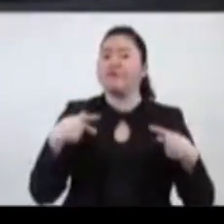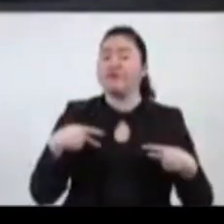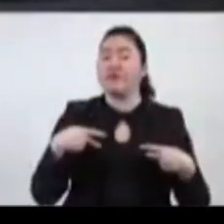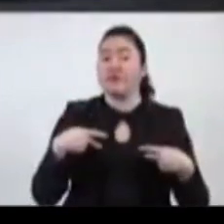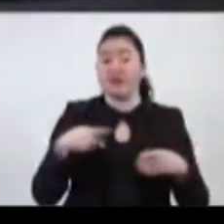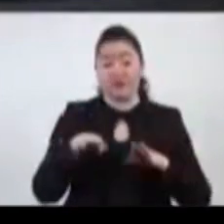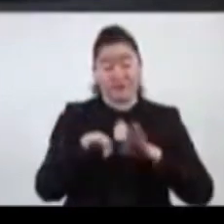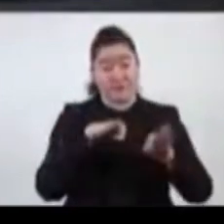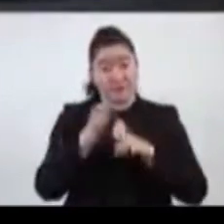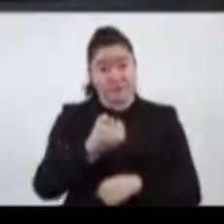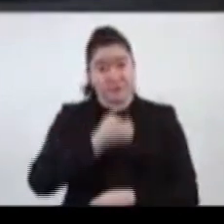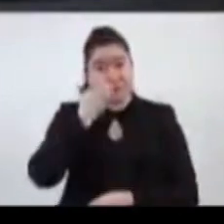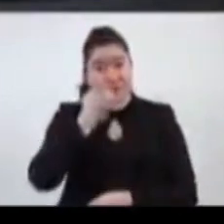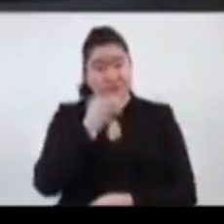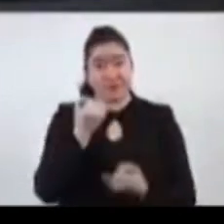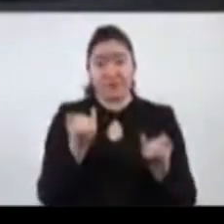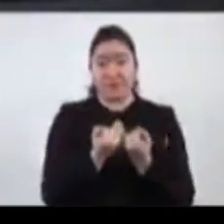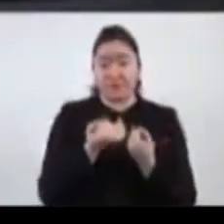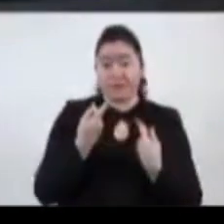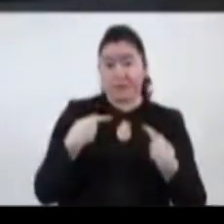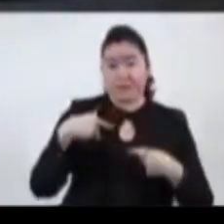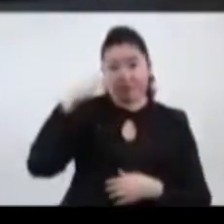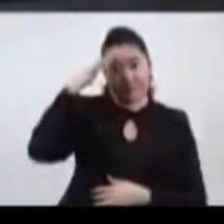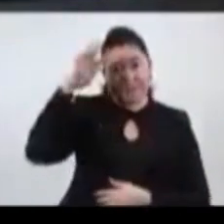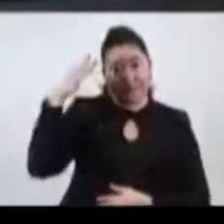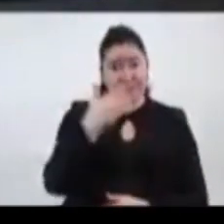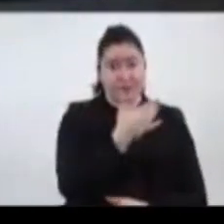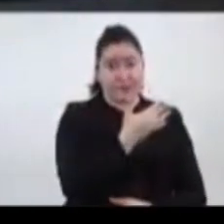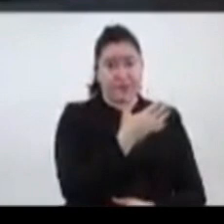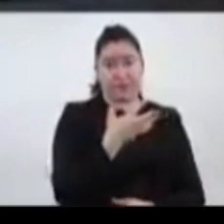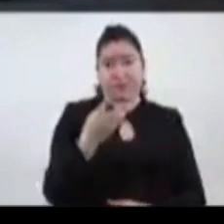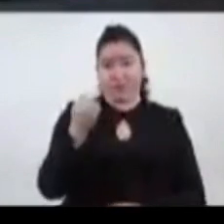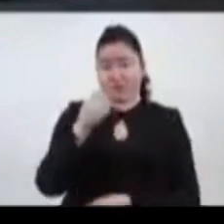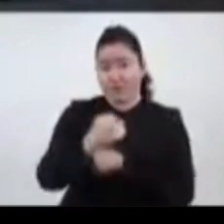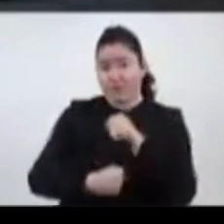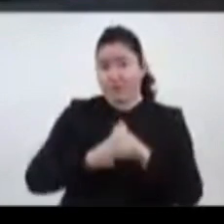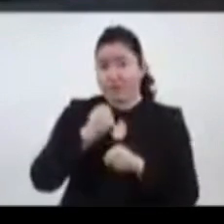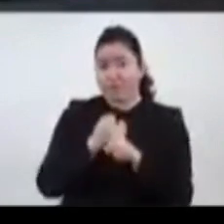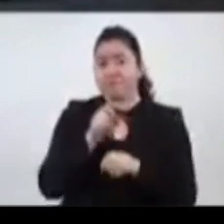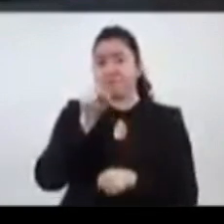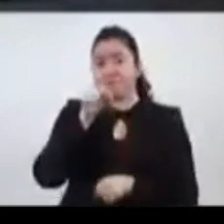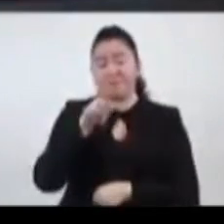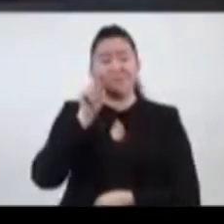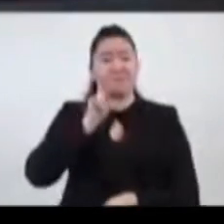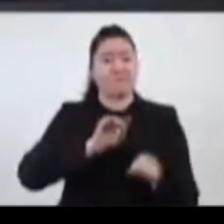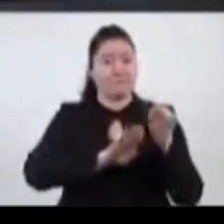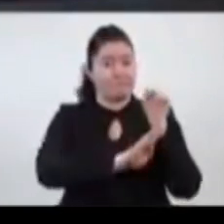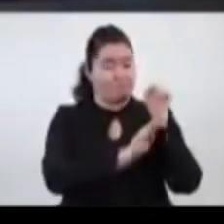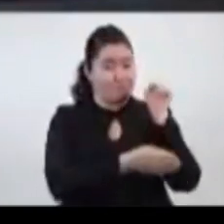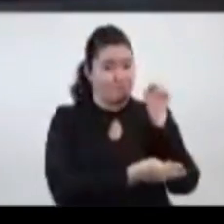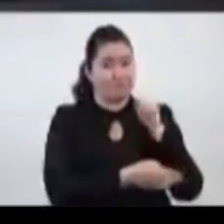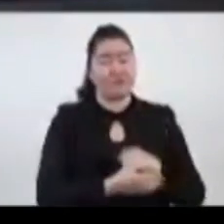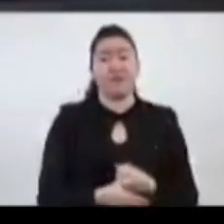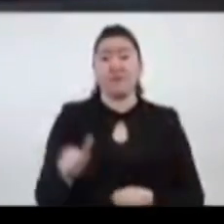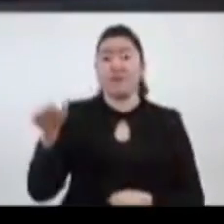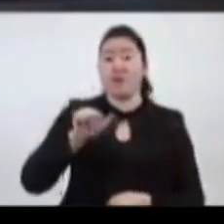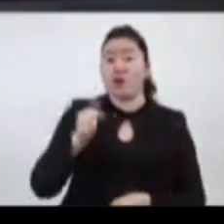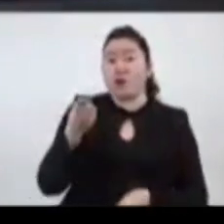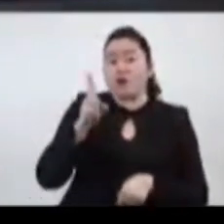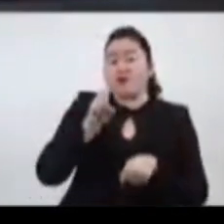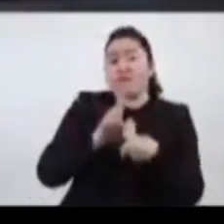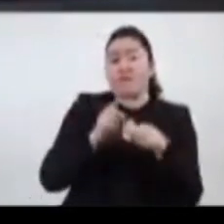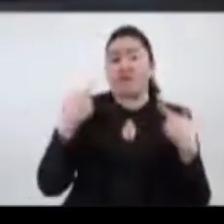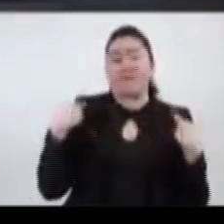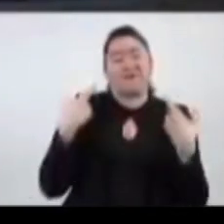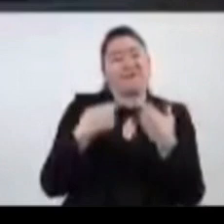personal educativo y personas de 50 a 59 años y mujeres embarazadas. Hoy es Día del Maestro y la